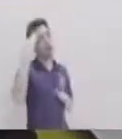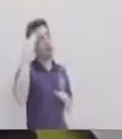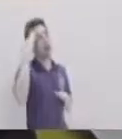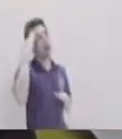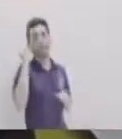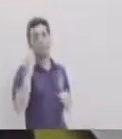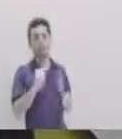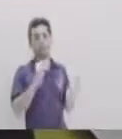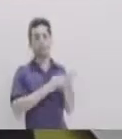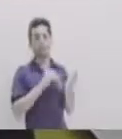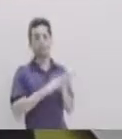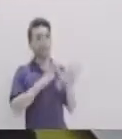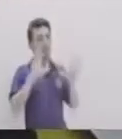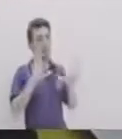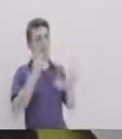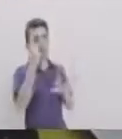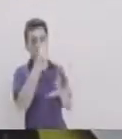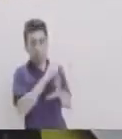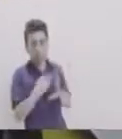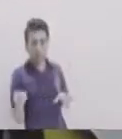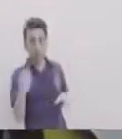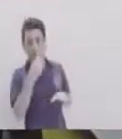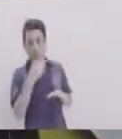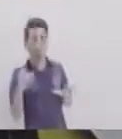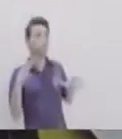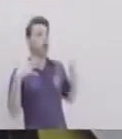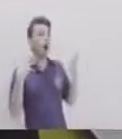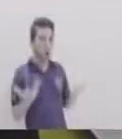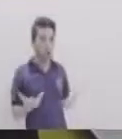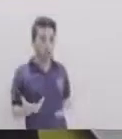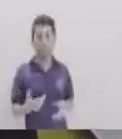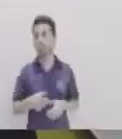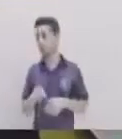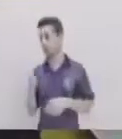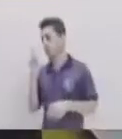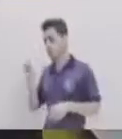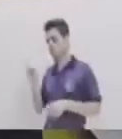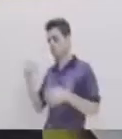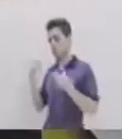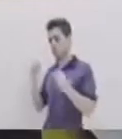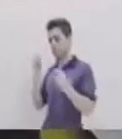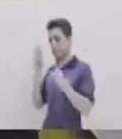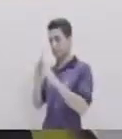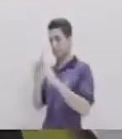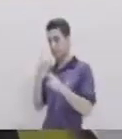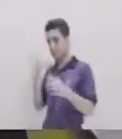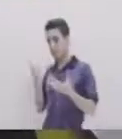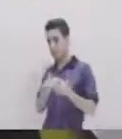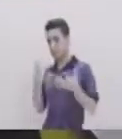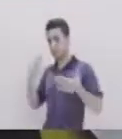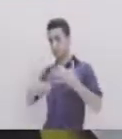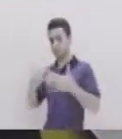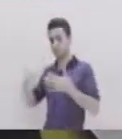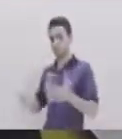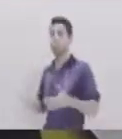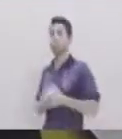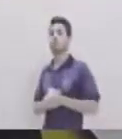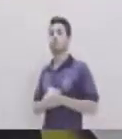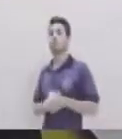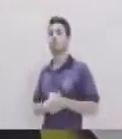mentalizada Que puedo vender 10 unidades a la semana Exactamente Tú fijas tus metas En cuanto a tu capacidad De producción